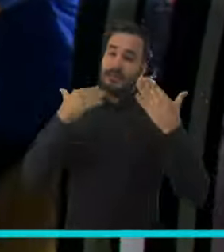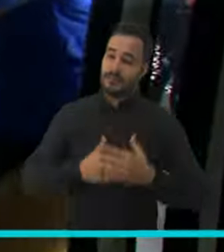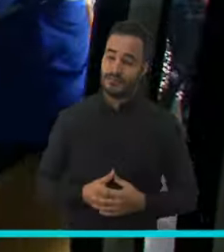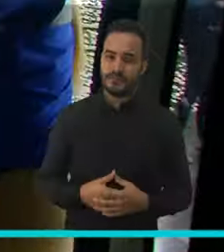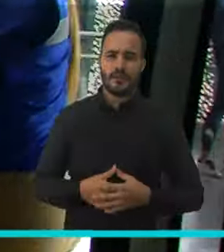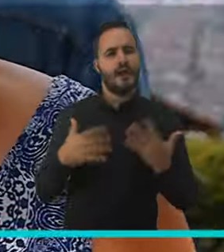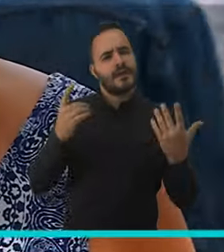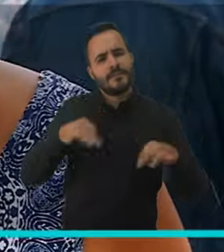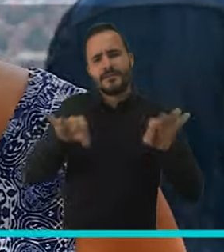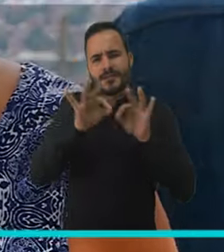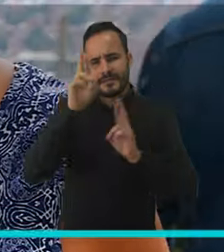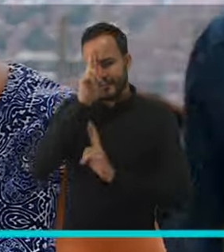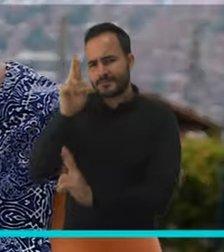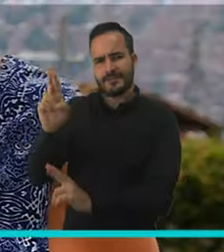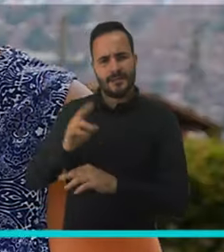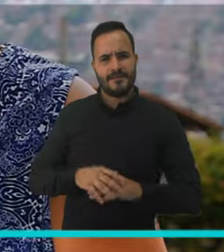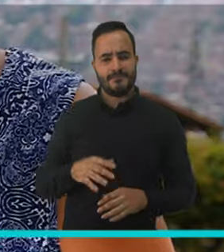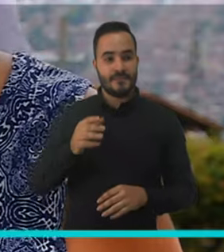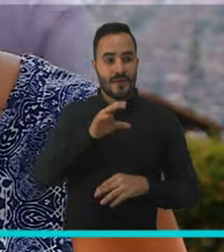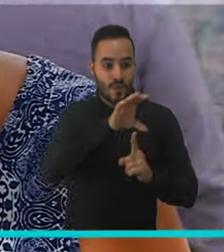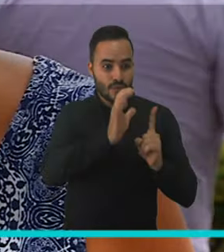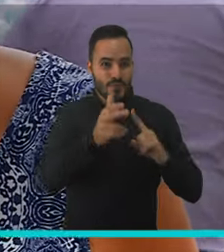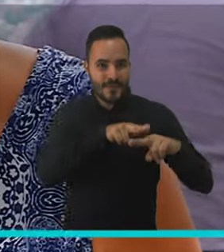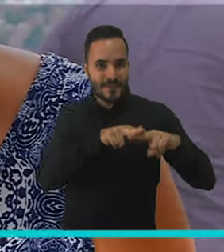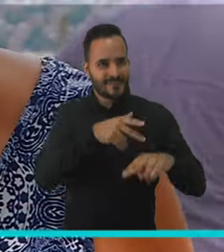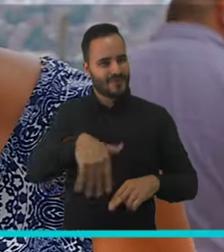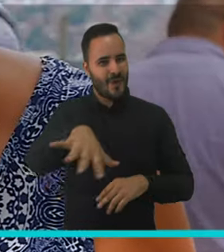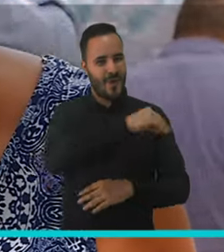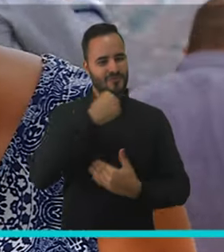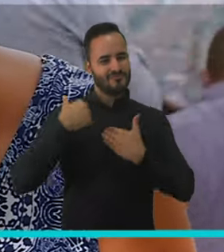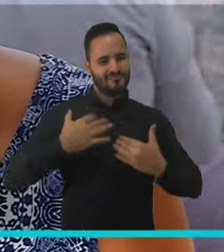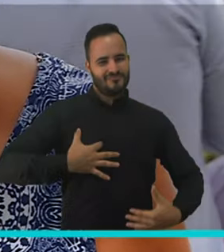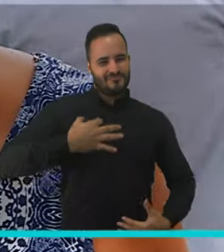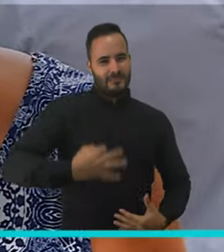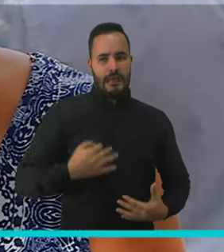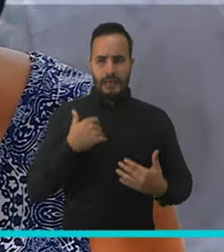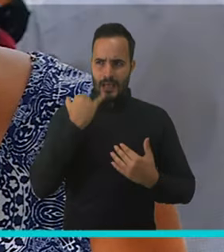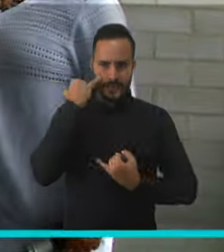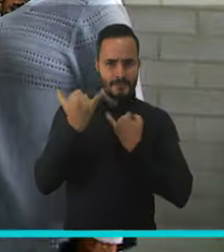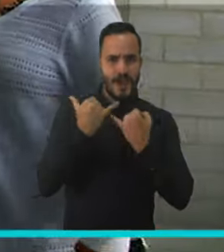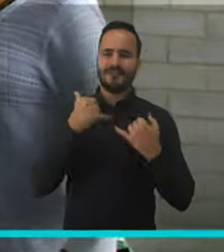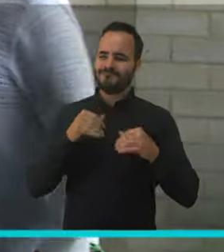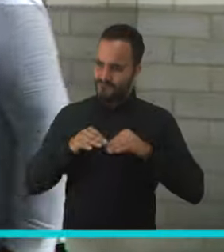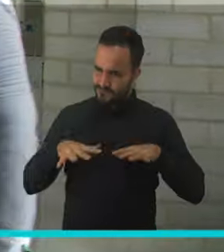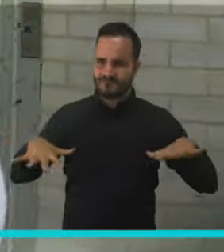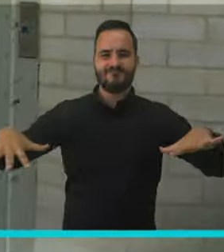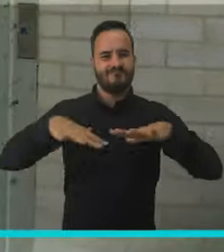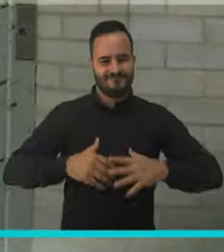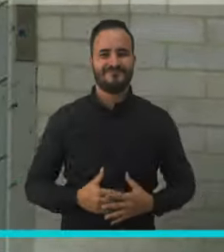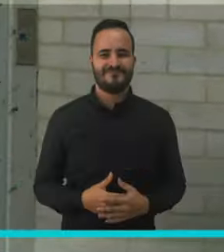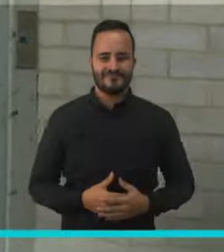respetemos y que sigamos siendo esa cultura metro que tanto nos hemos inculcado aquí en la ciudad.